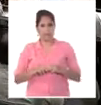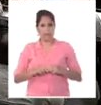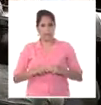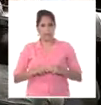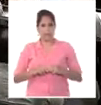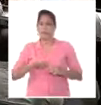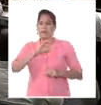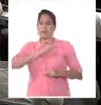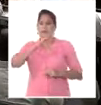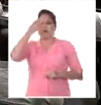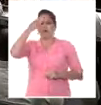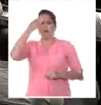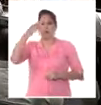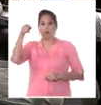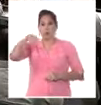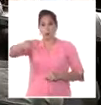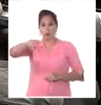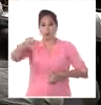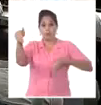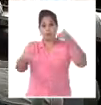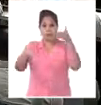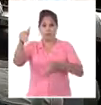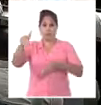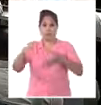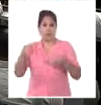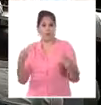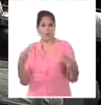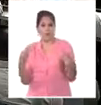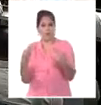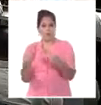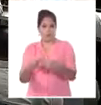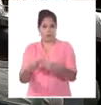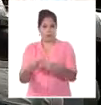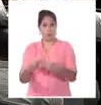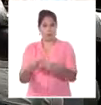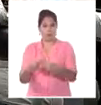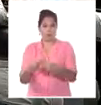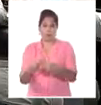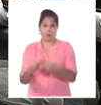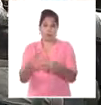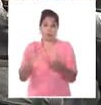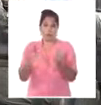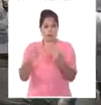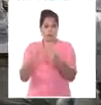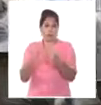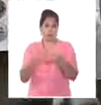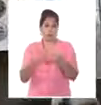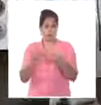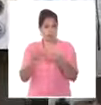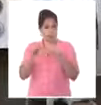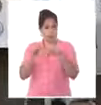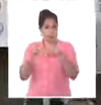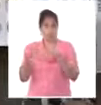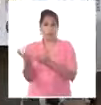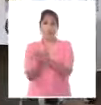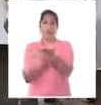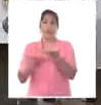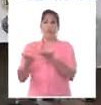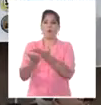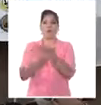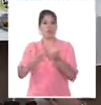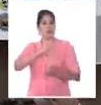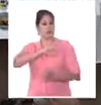Agradecemos a ustedes, los asistentes, por su participación en este encuentro, en el que compartimos un mismo